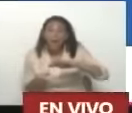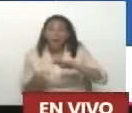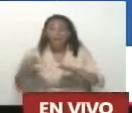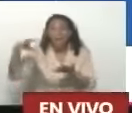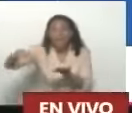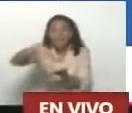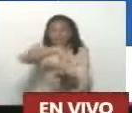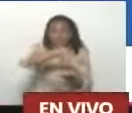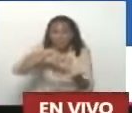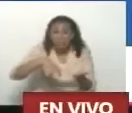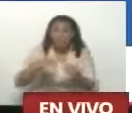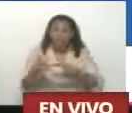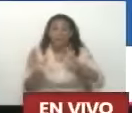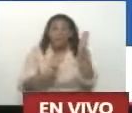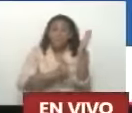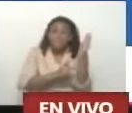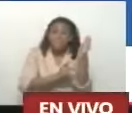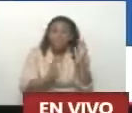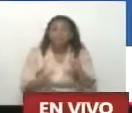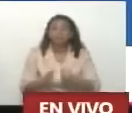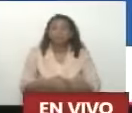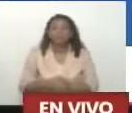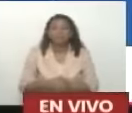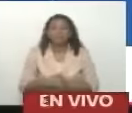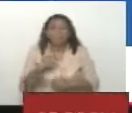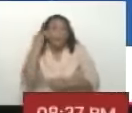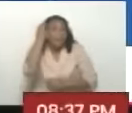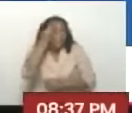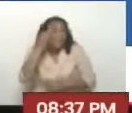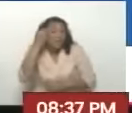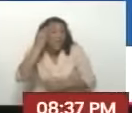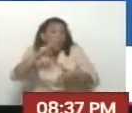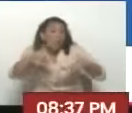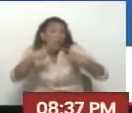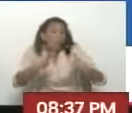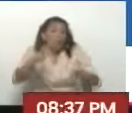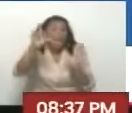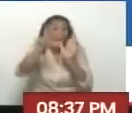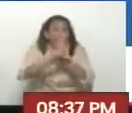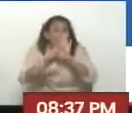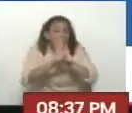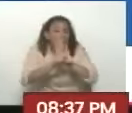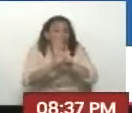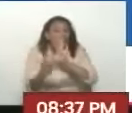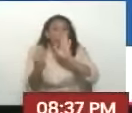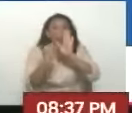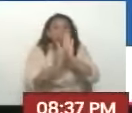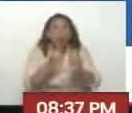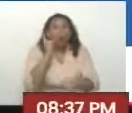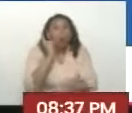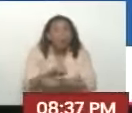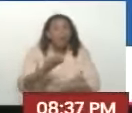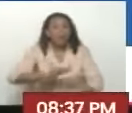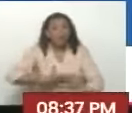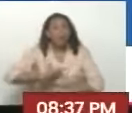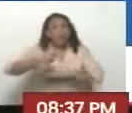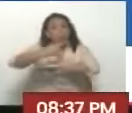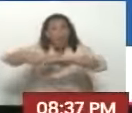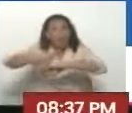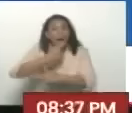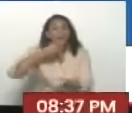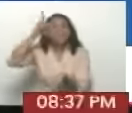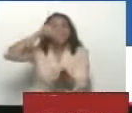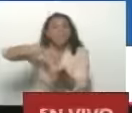Estadales Y habrá que pensar En una reforma De las leyes Para obligar A los alcaldes Y gobernadores